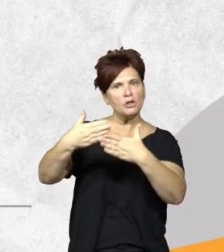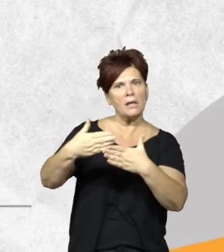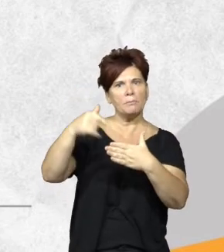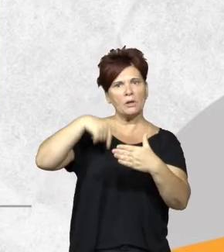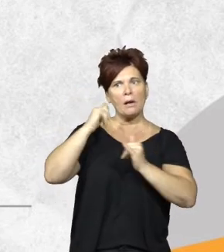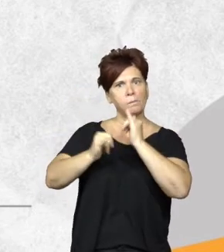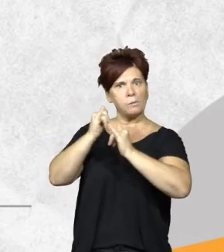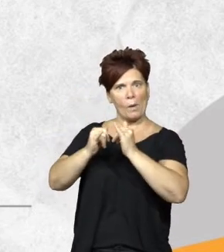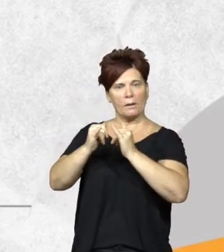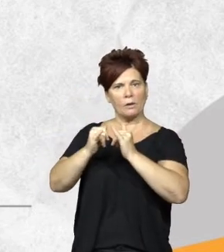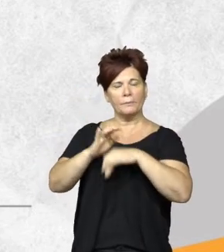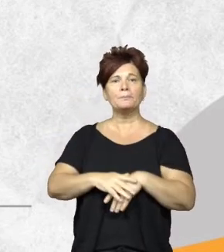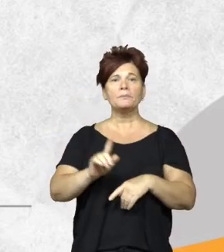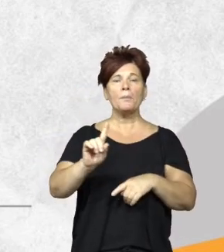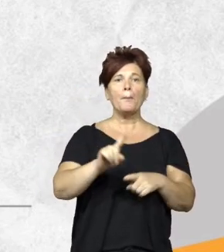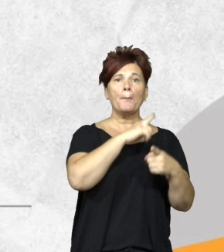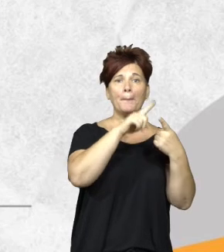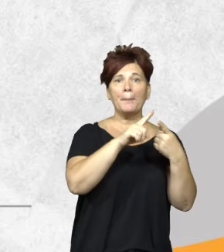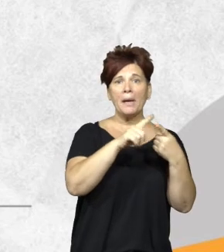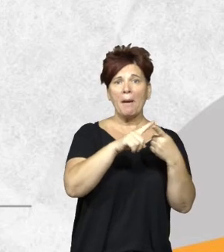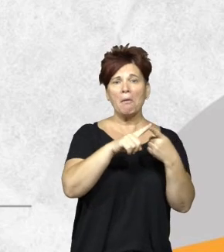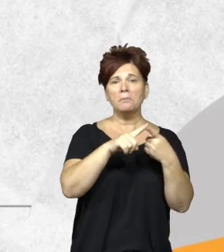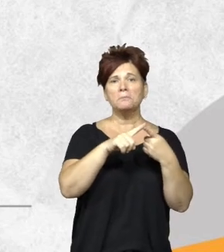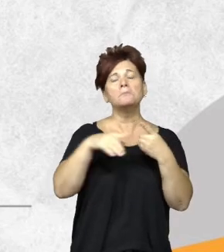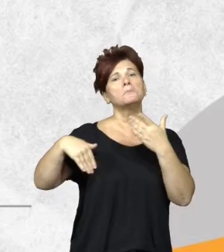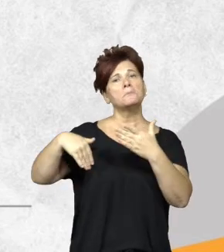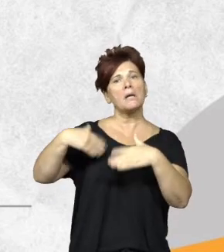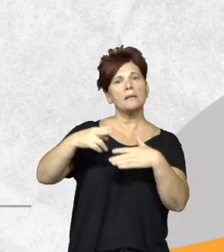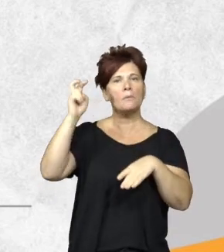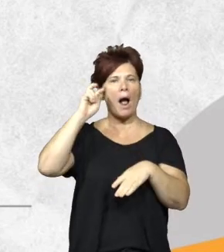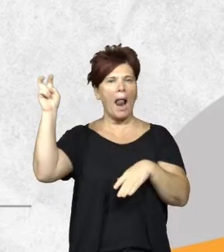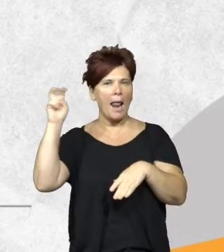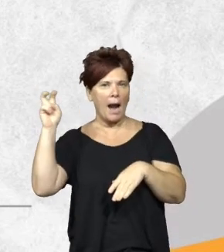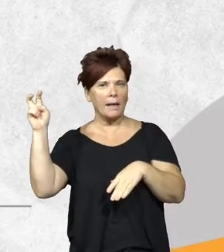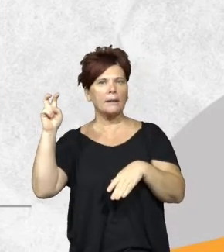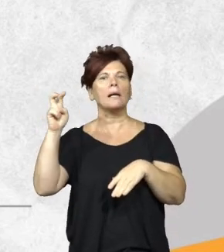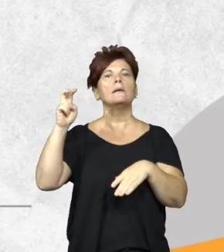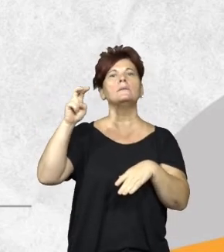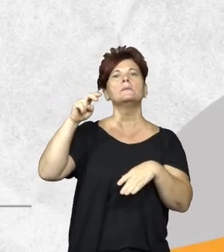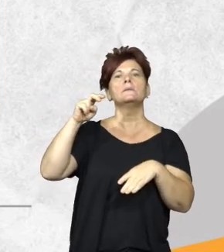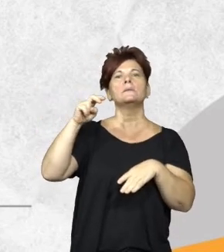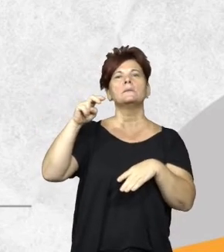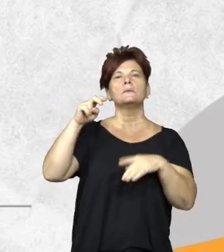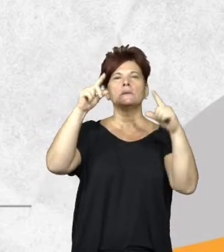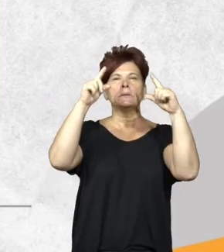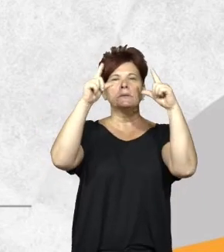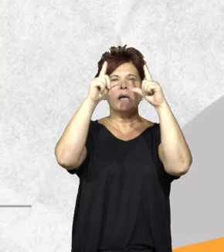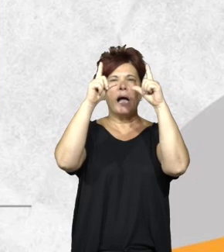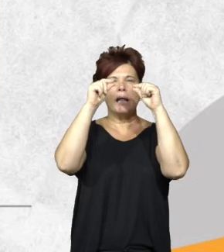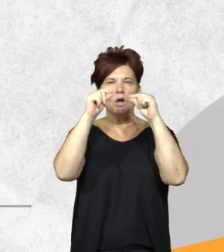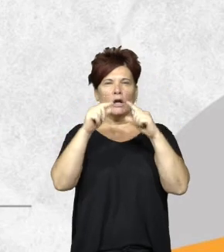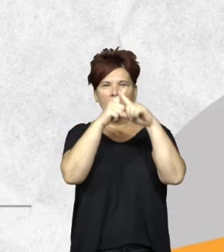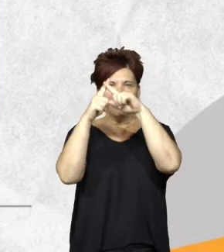cuento ahora en una primera instancia generamos las alertas o sea corremos unos algoritmos de detección de